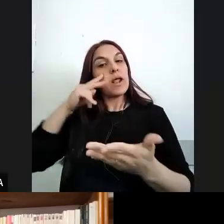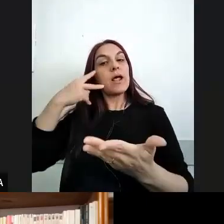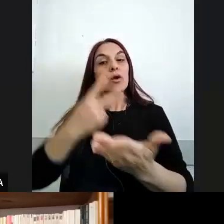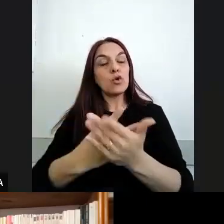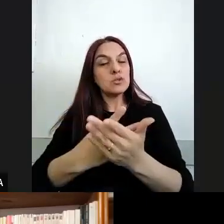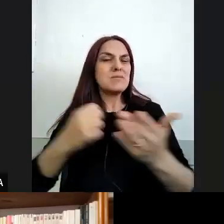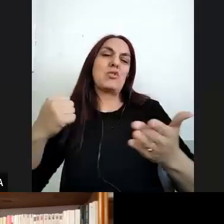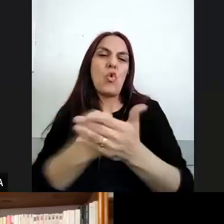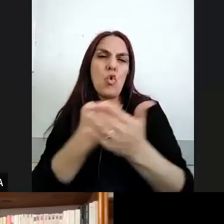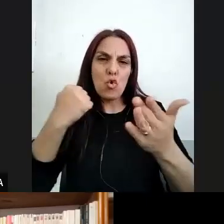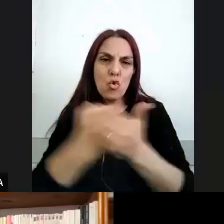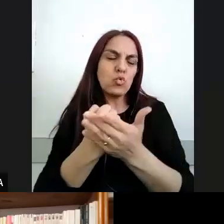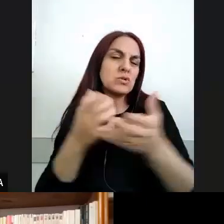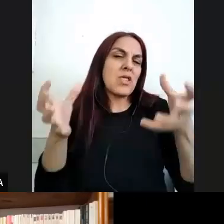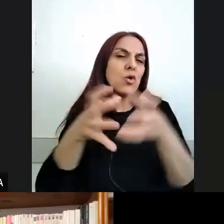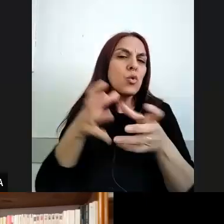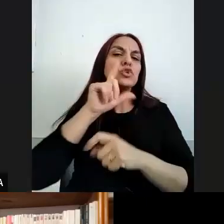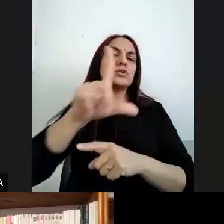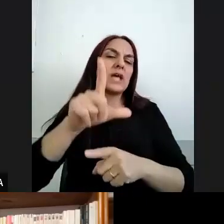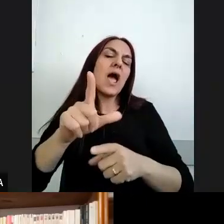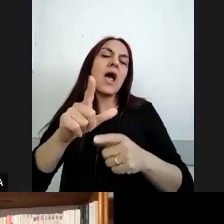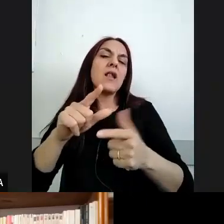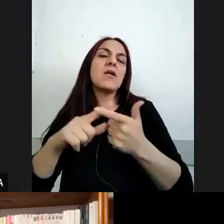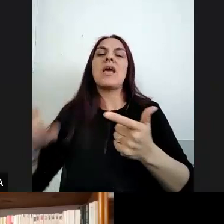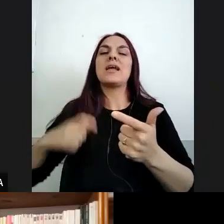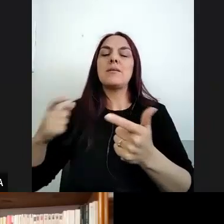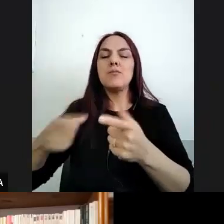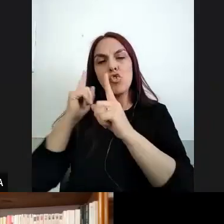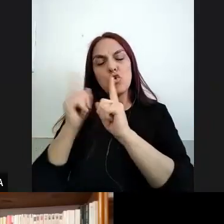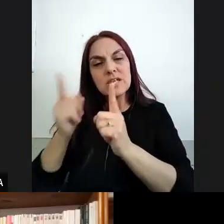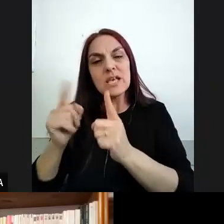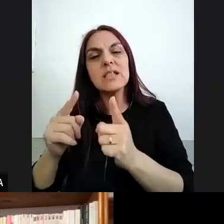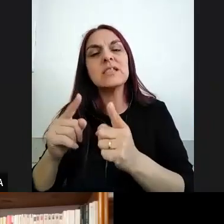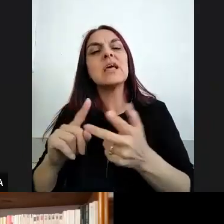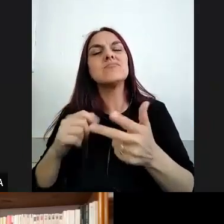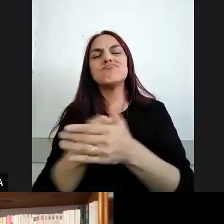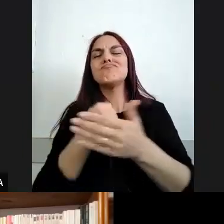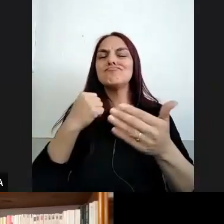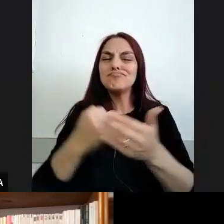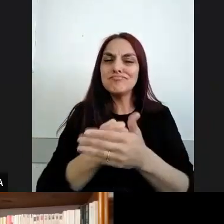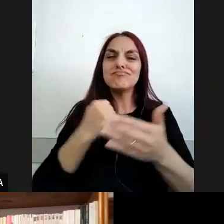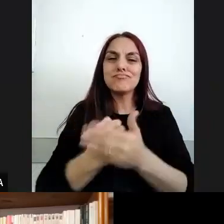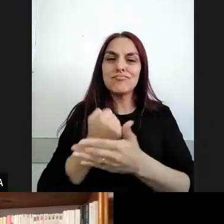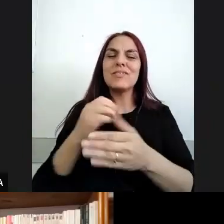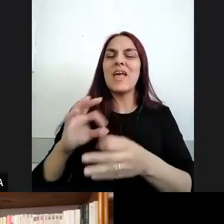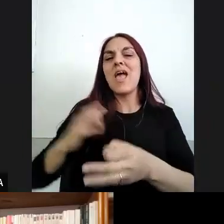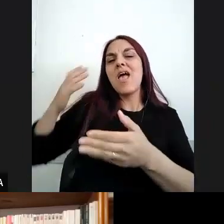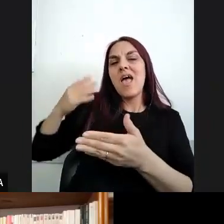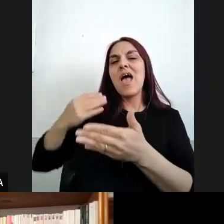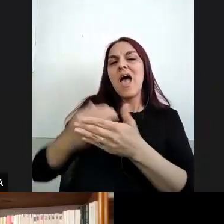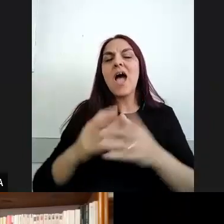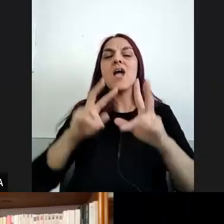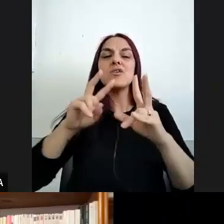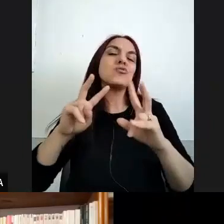luchas de los movimientos sociales de las gremiales docentes que desde hace muchas décadas discuten estos